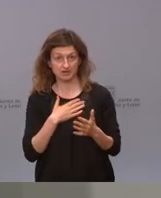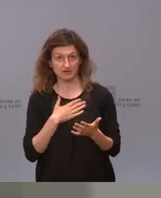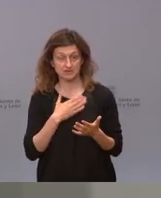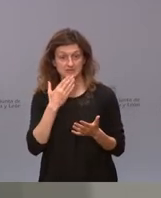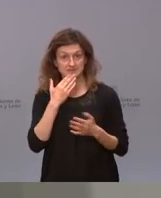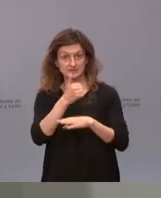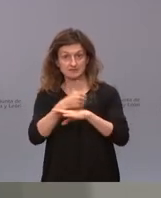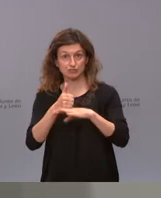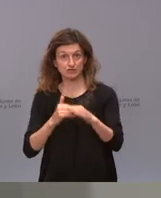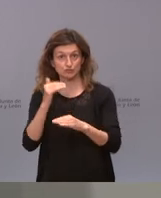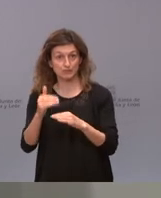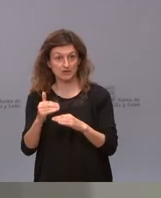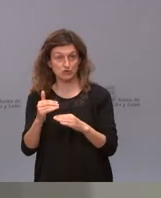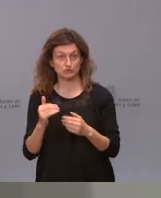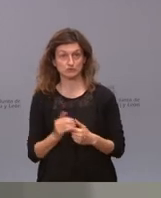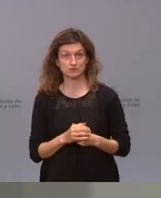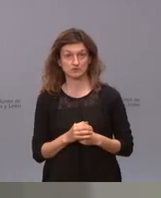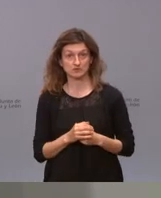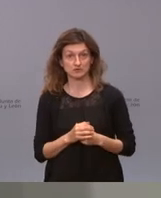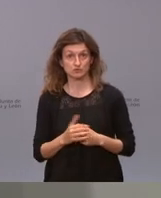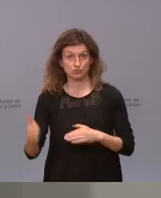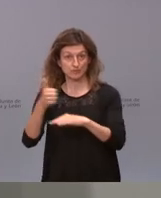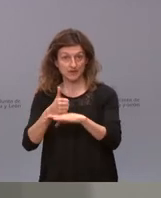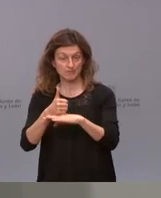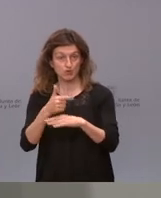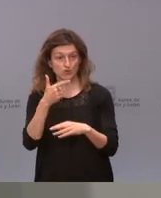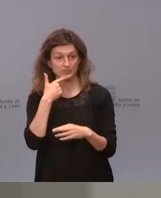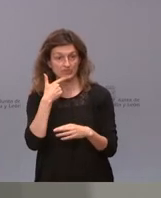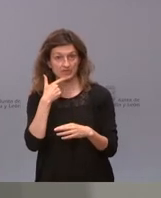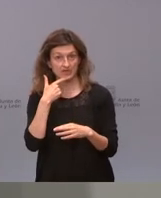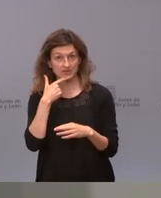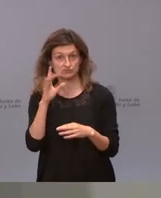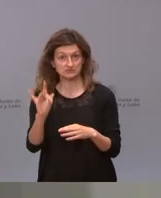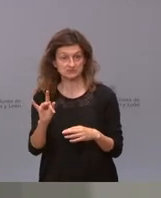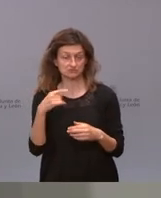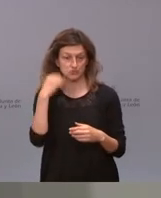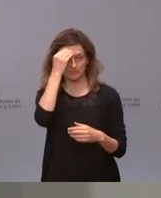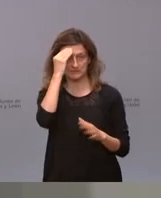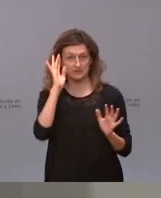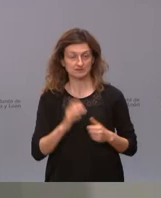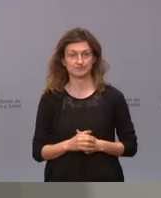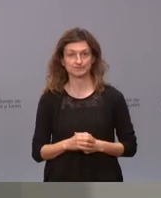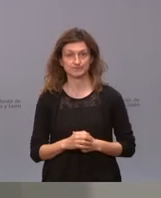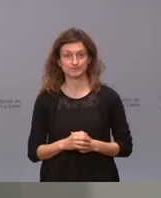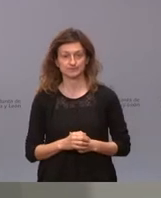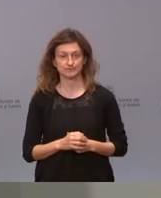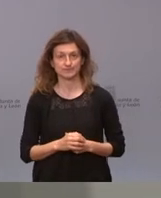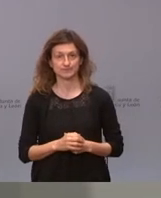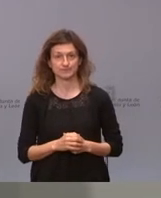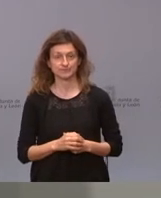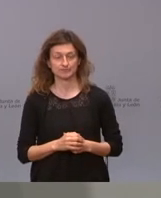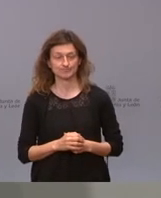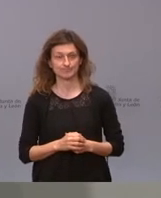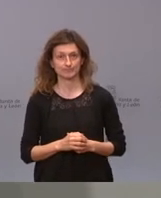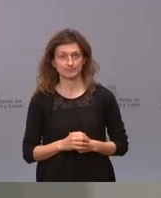Tribunal Supremo se avale estas restricciones, nosotros nos lo plantearemos. Pero lo que sí que puedo decirle